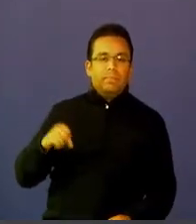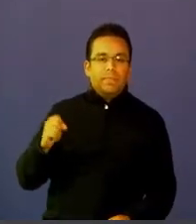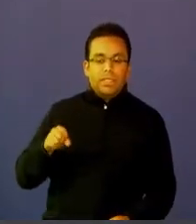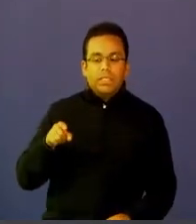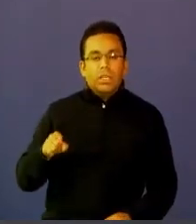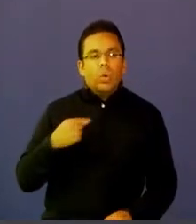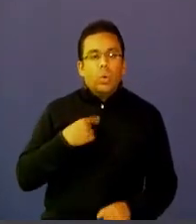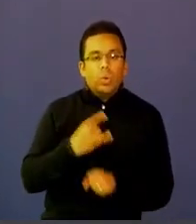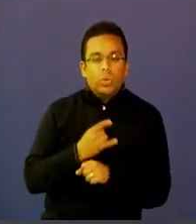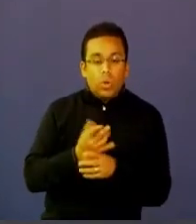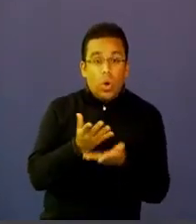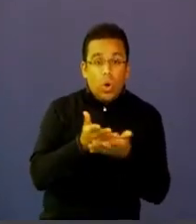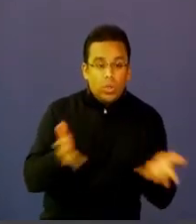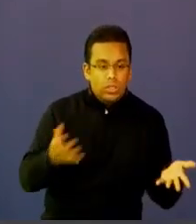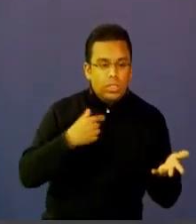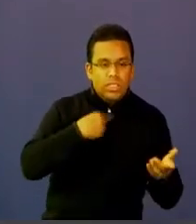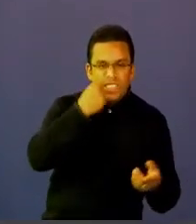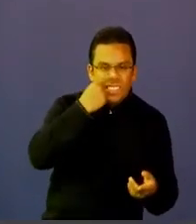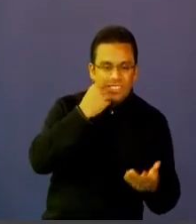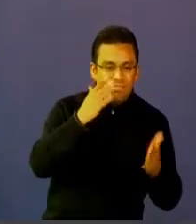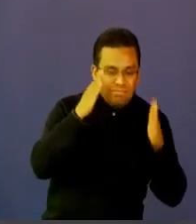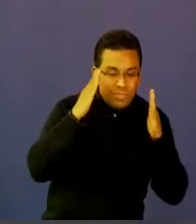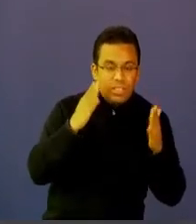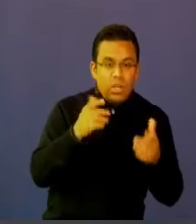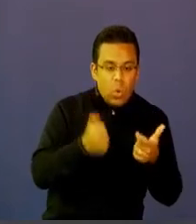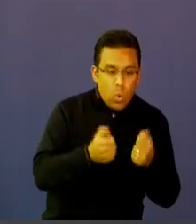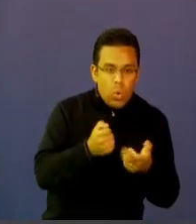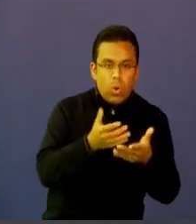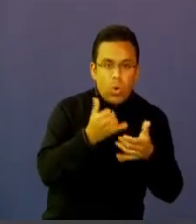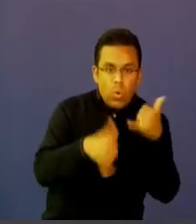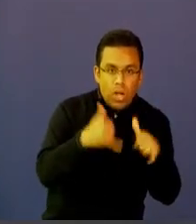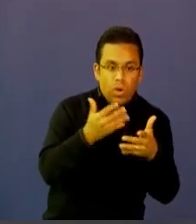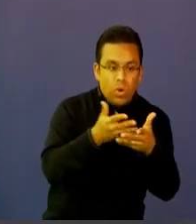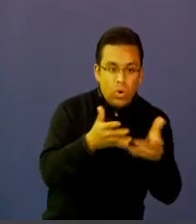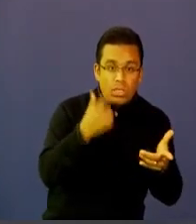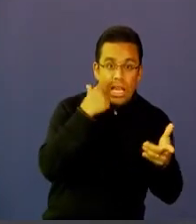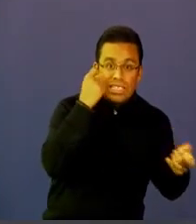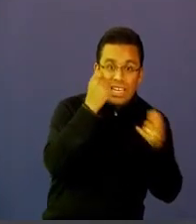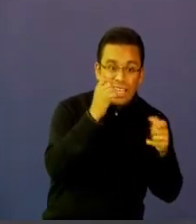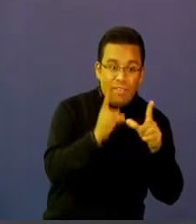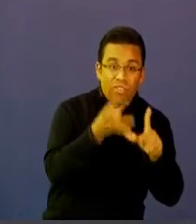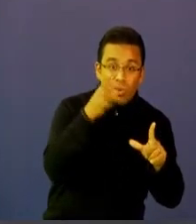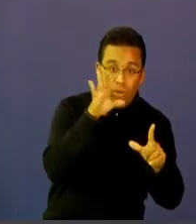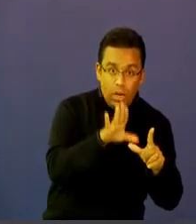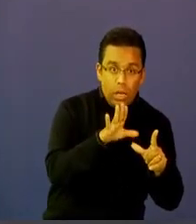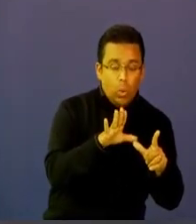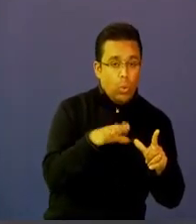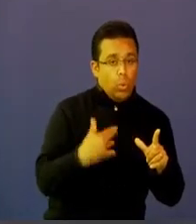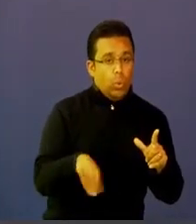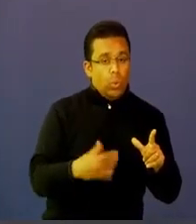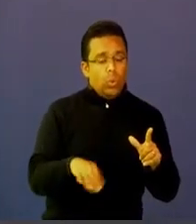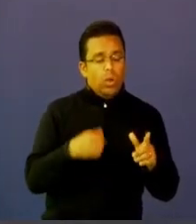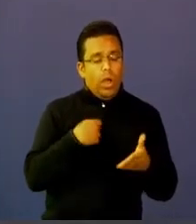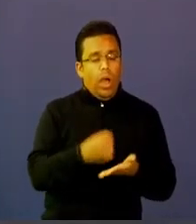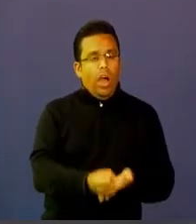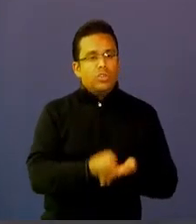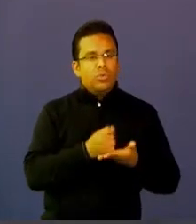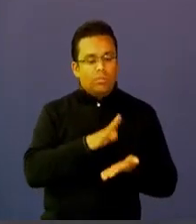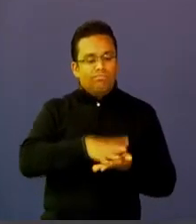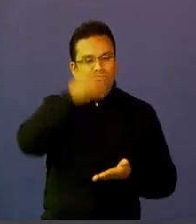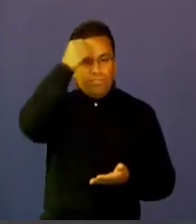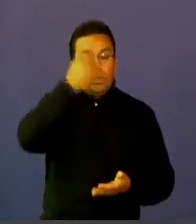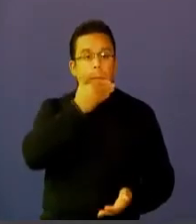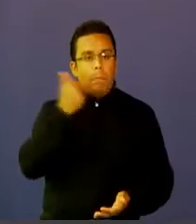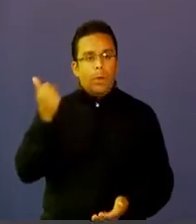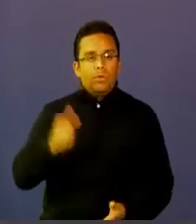el entretenimiento y utilizar el videojuego y otras estrategias más que son más divertidas nos pueden ayudar a aprender más